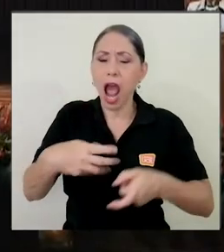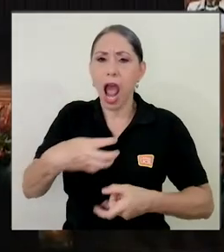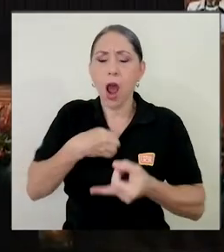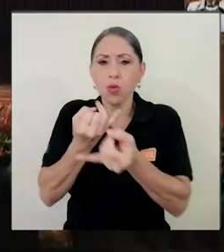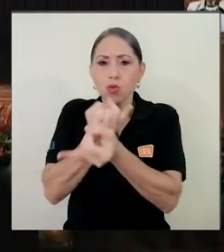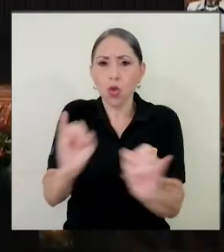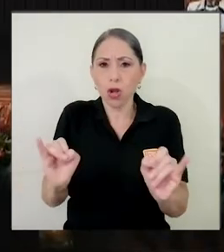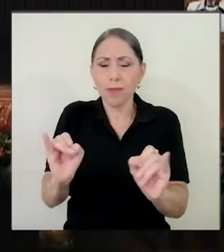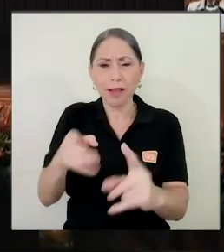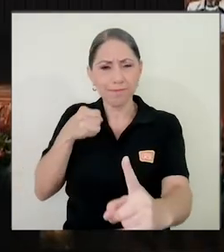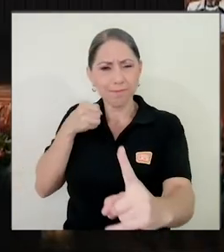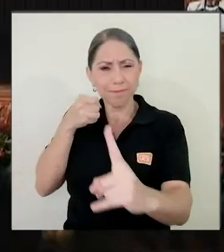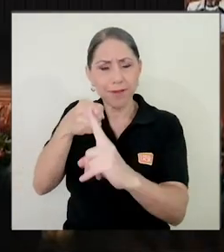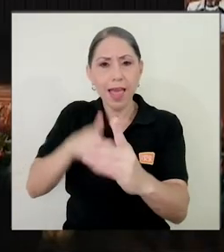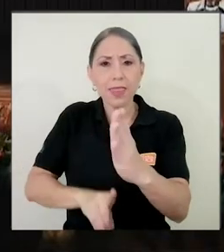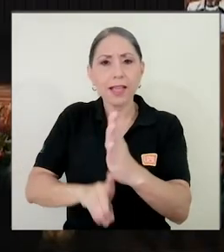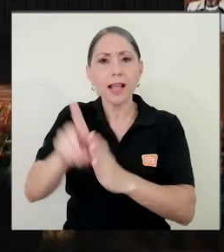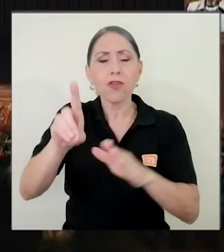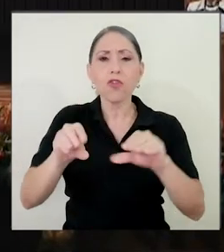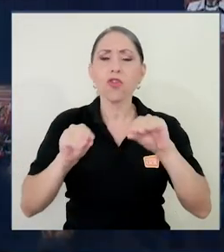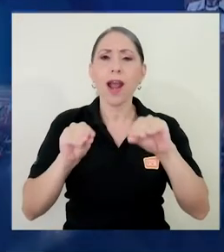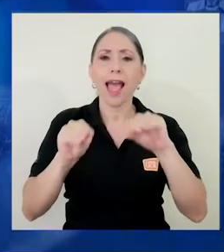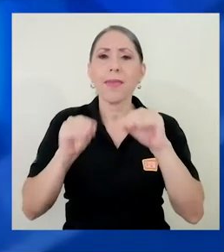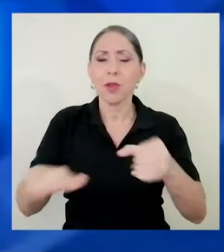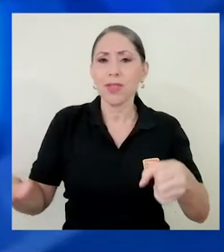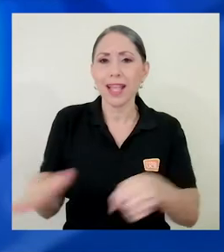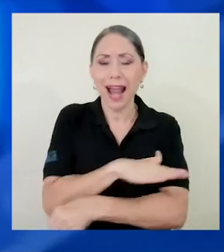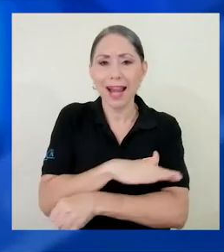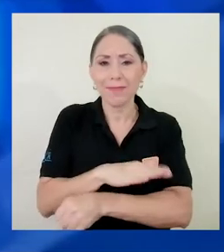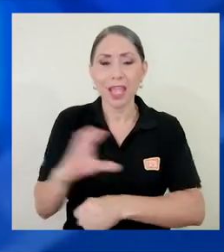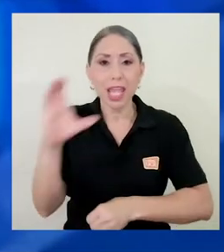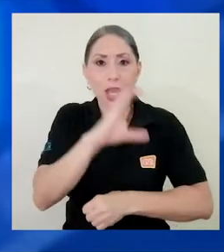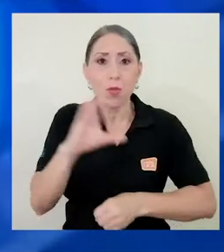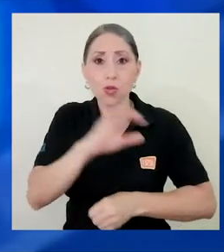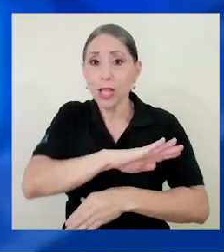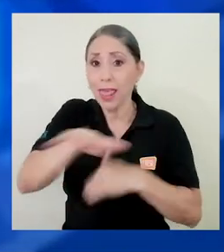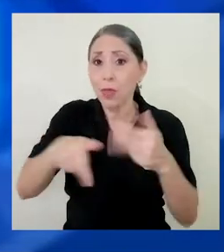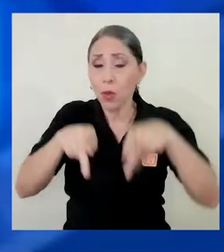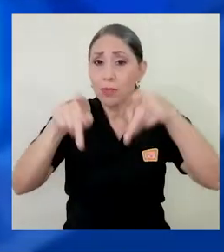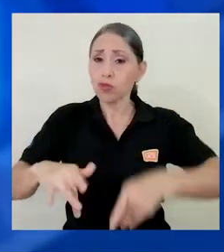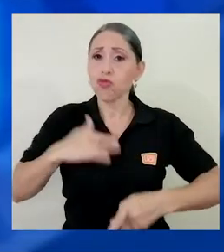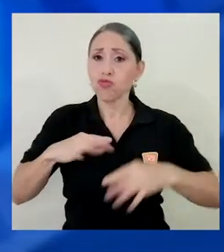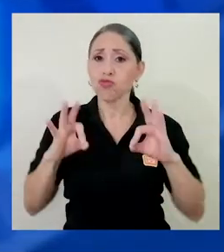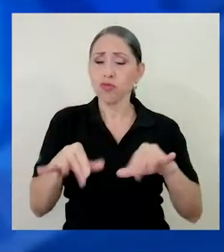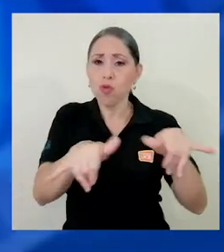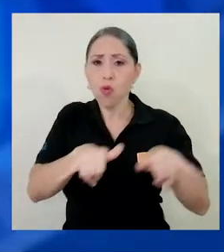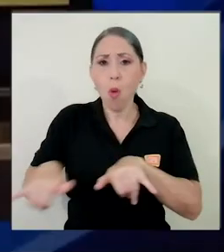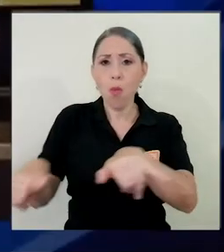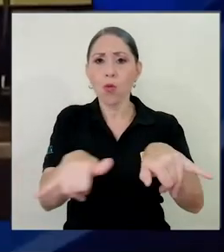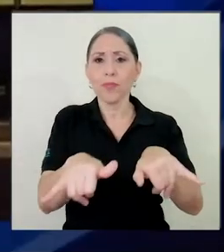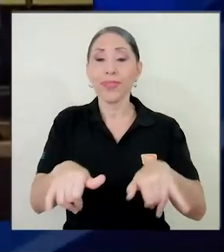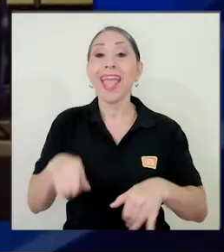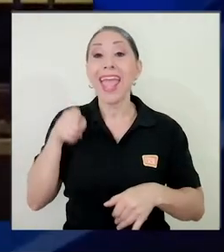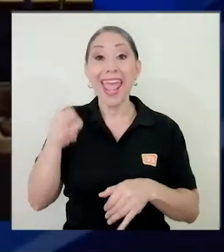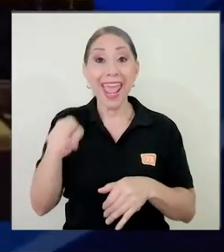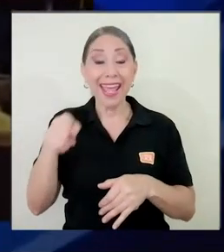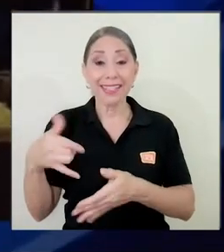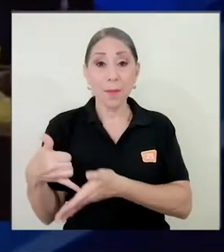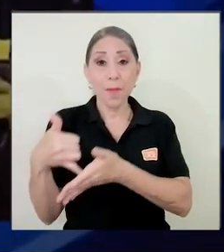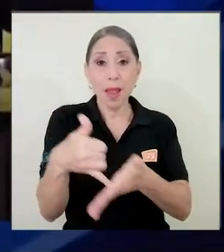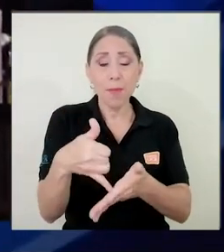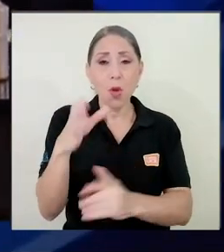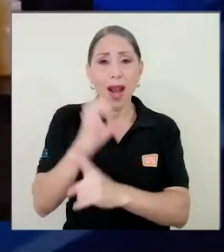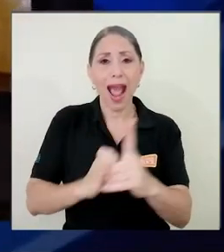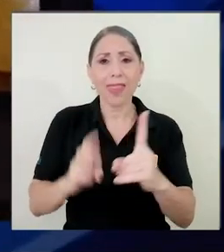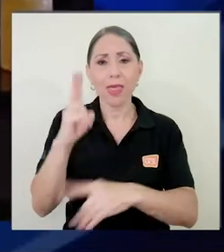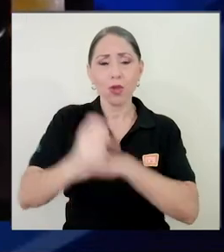y procurar el desarrollo académico integral y la búsqueda del bien común. Este premio es entregado cada